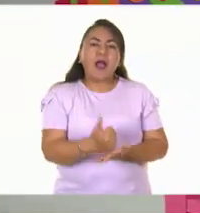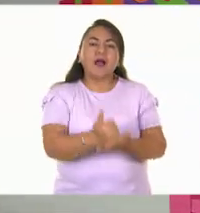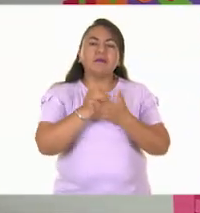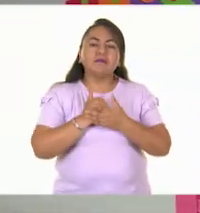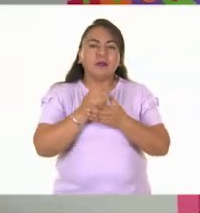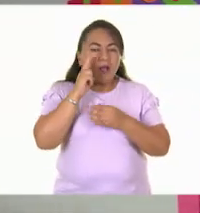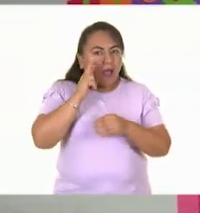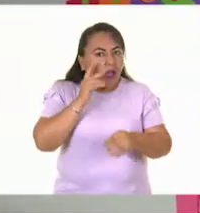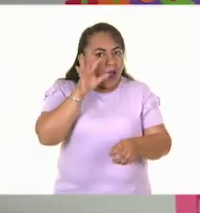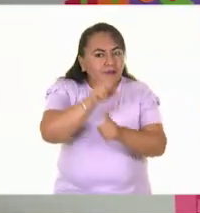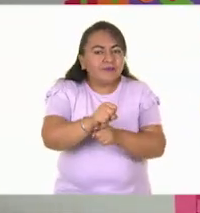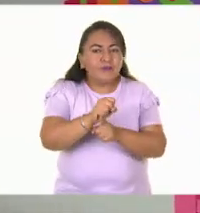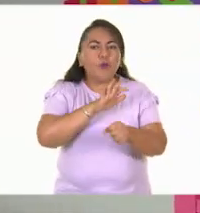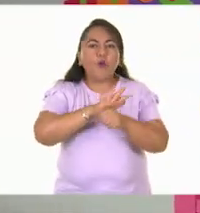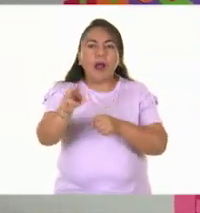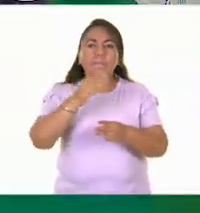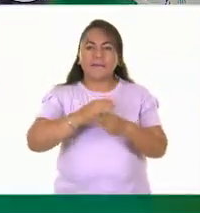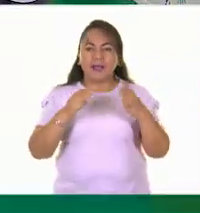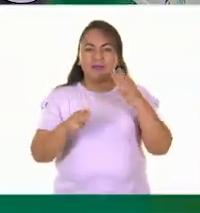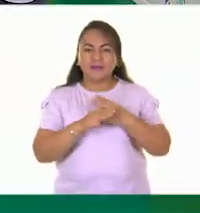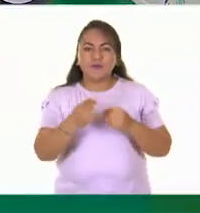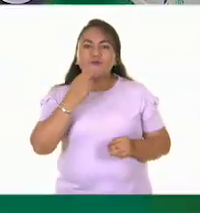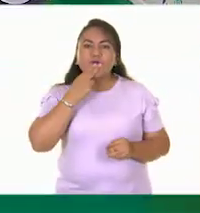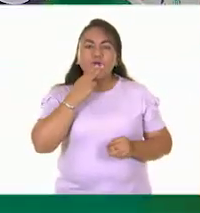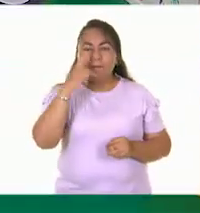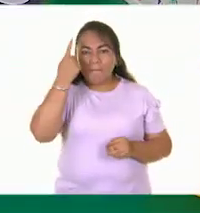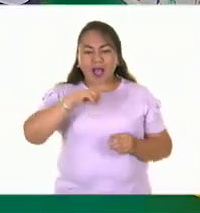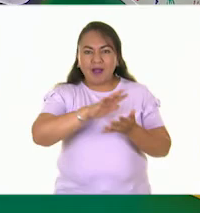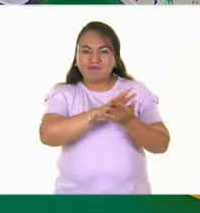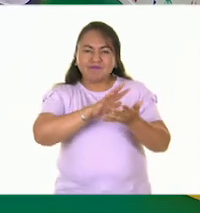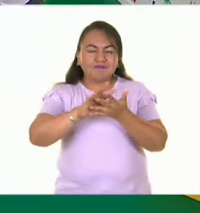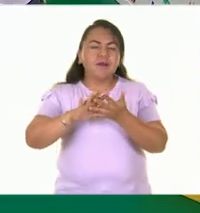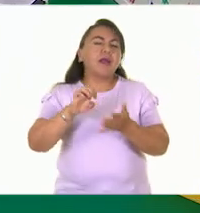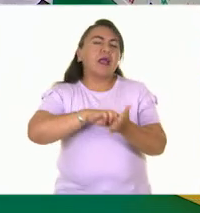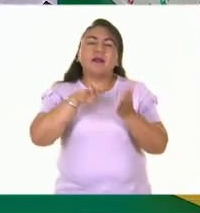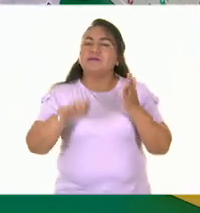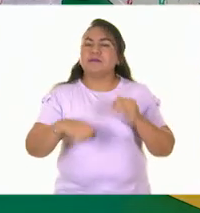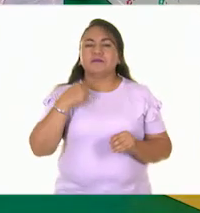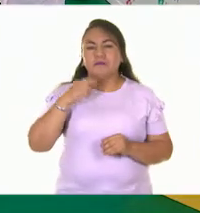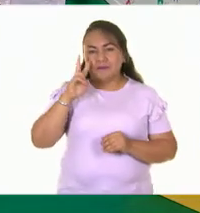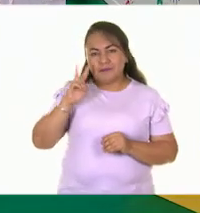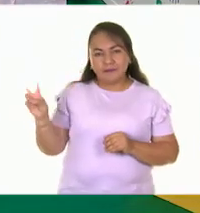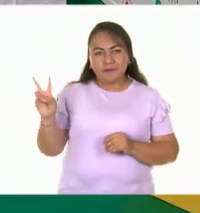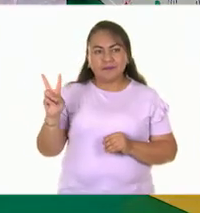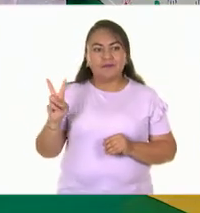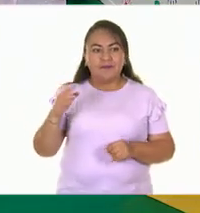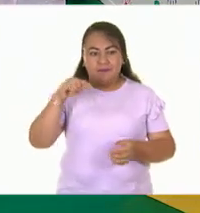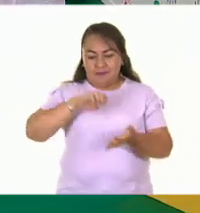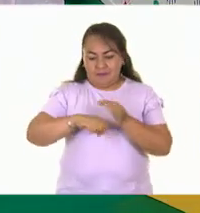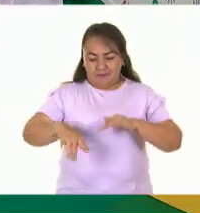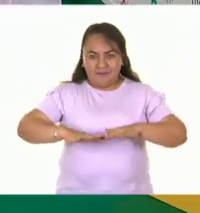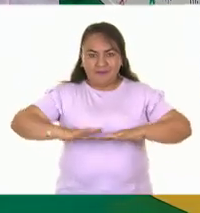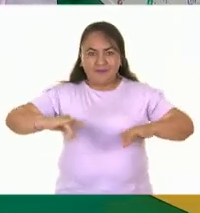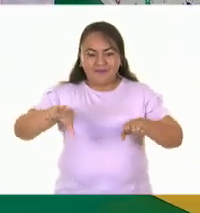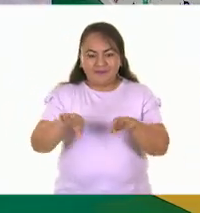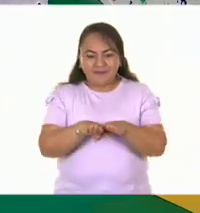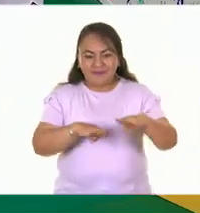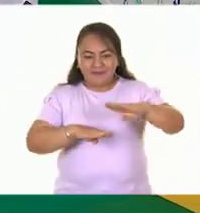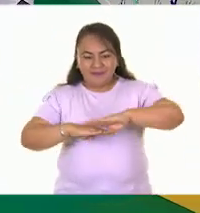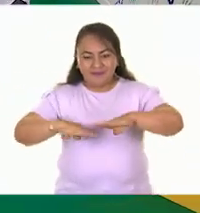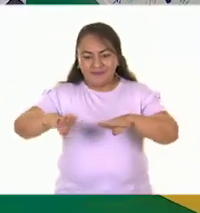qué materiales podríamos usar como que nos puedan dar alguna textura. Yo, por ejemplo, estoy viendo el tapete que tiene algunas texturas.